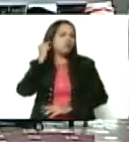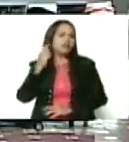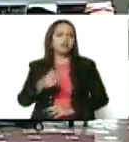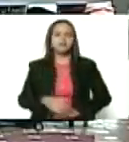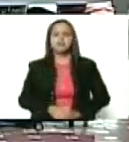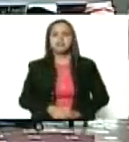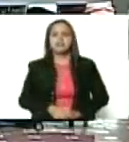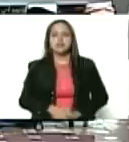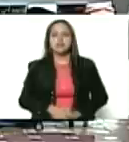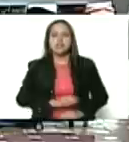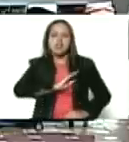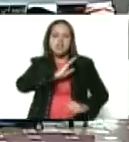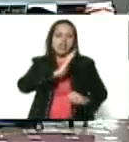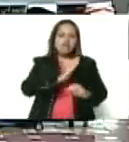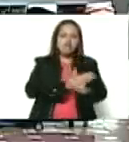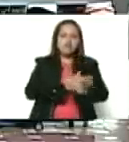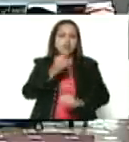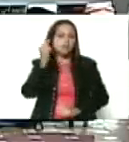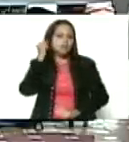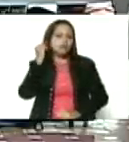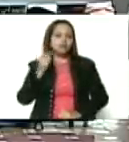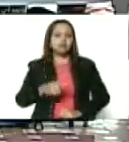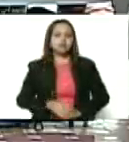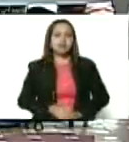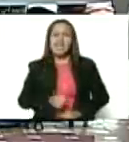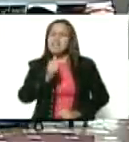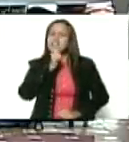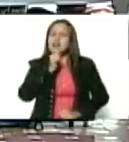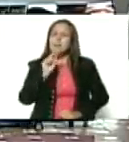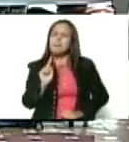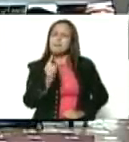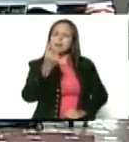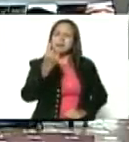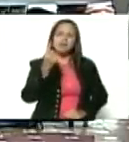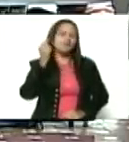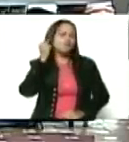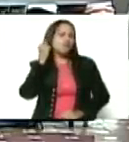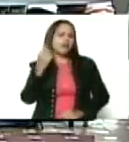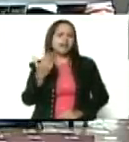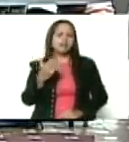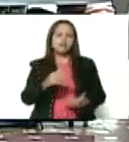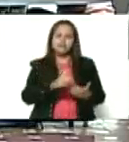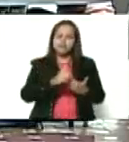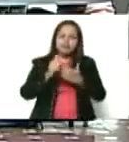el poder para las mujeres? ¿Quiénes fueron las primeras que reivindicaron eso?